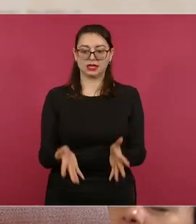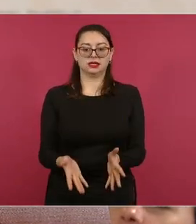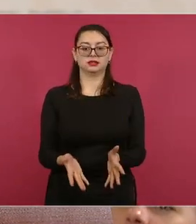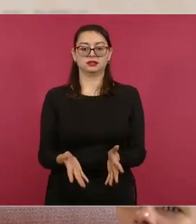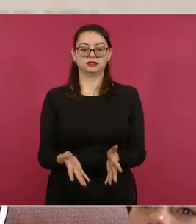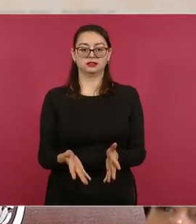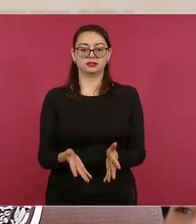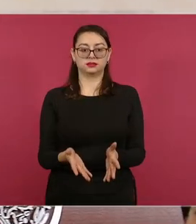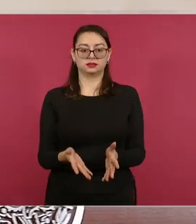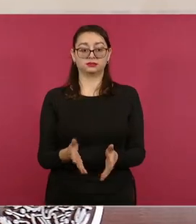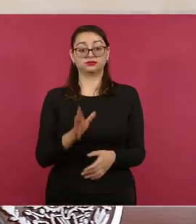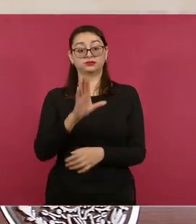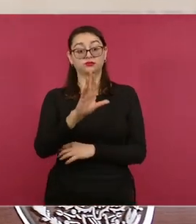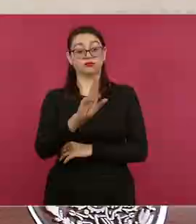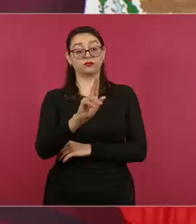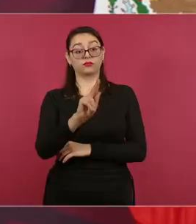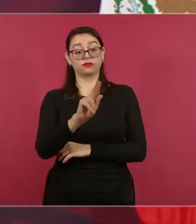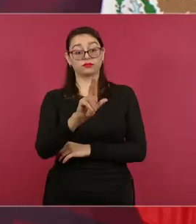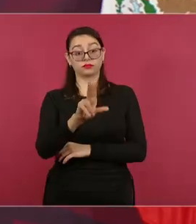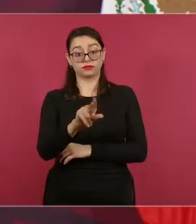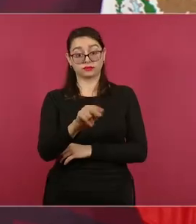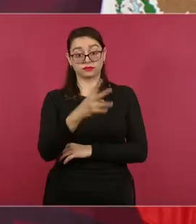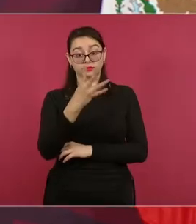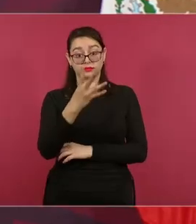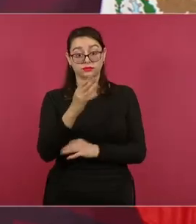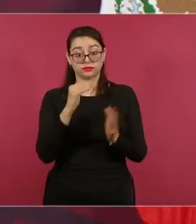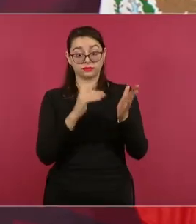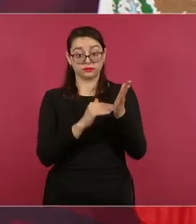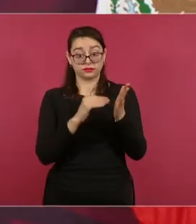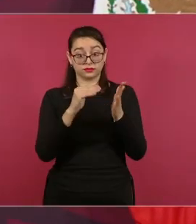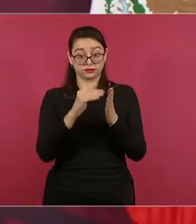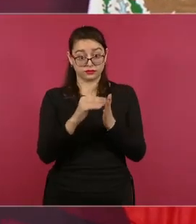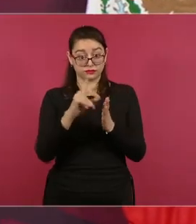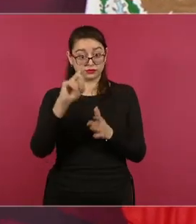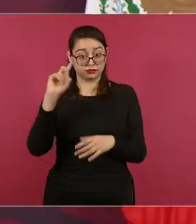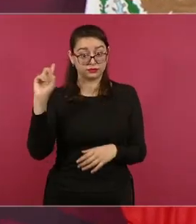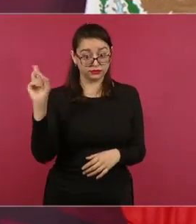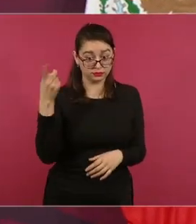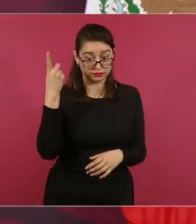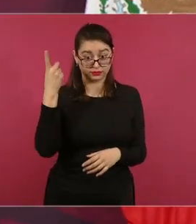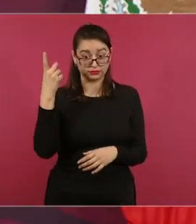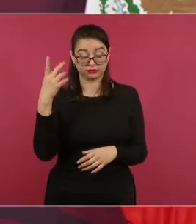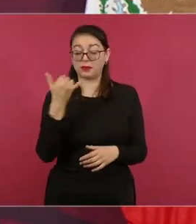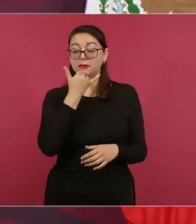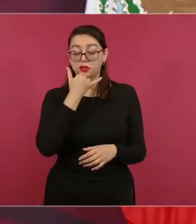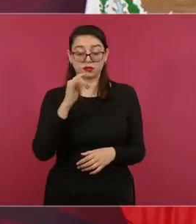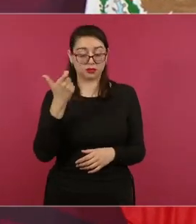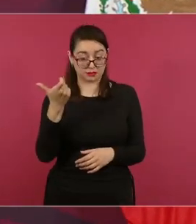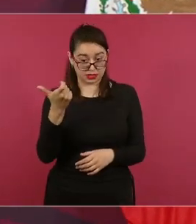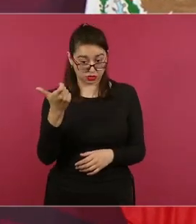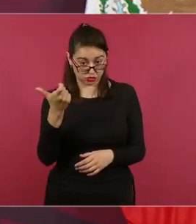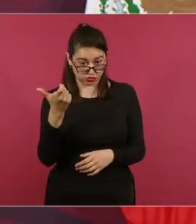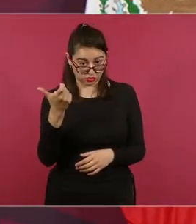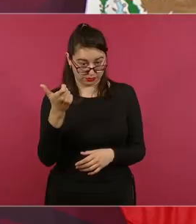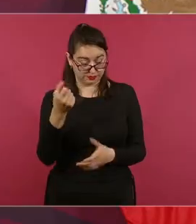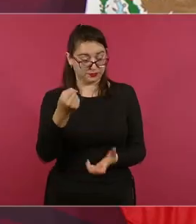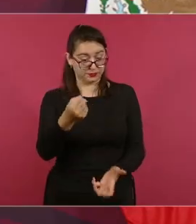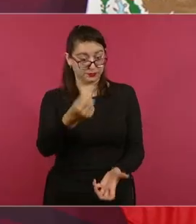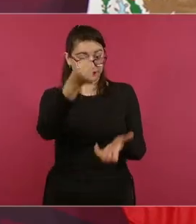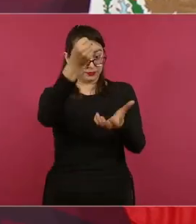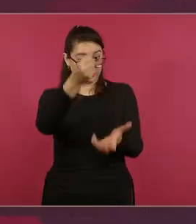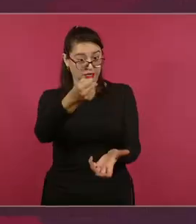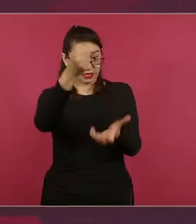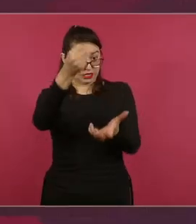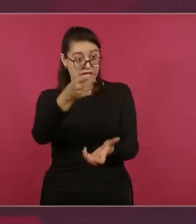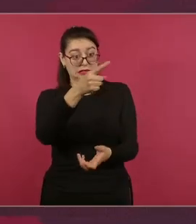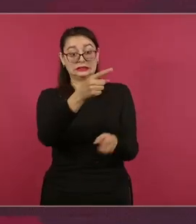que de esos 84 mil a los de arriba los que ganan más que el